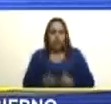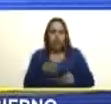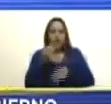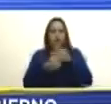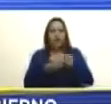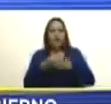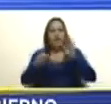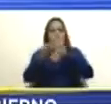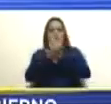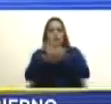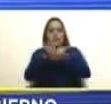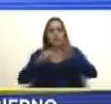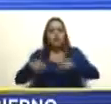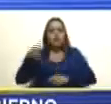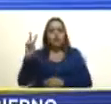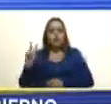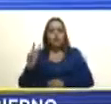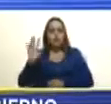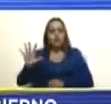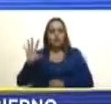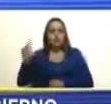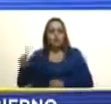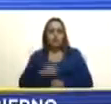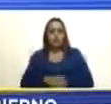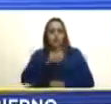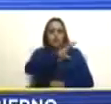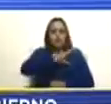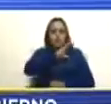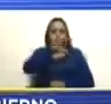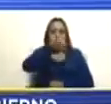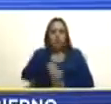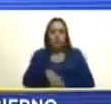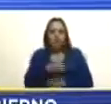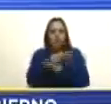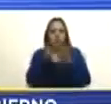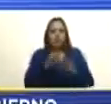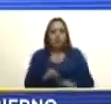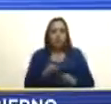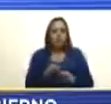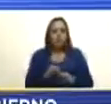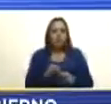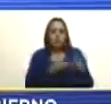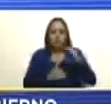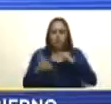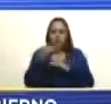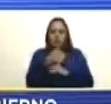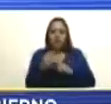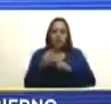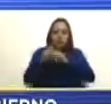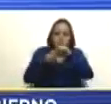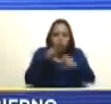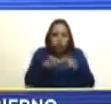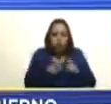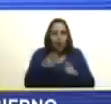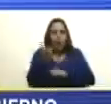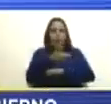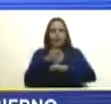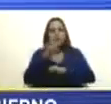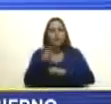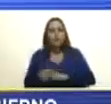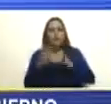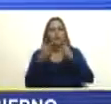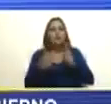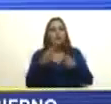en el artículo 251 el consejo de estado es el órgano superior de consulta del gobierno y de la administración pública nacional